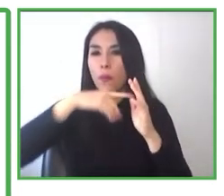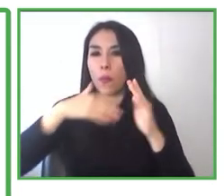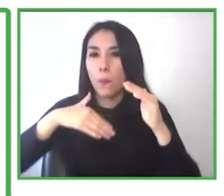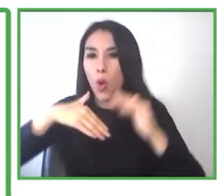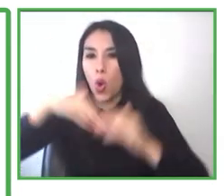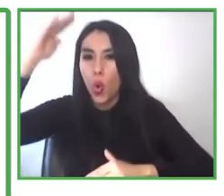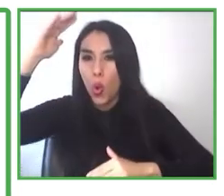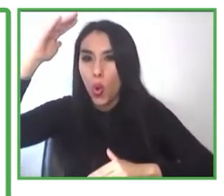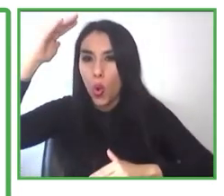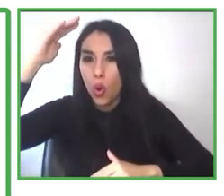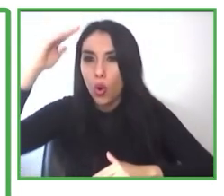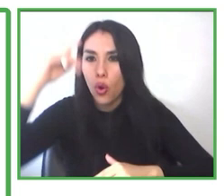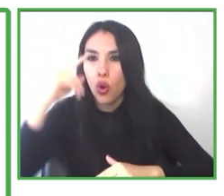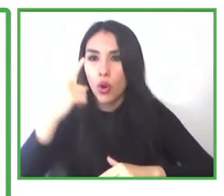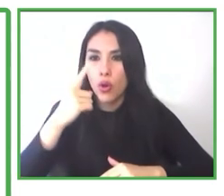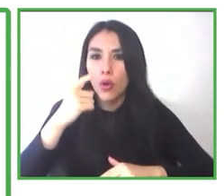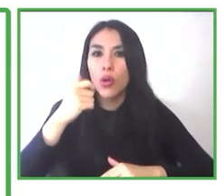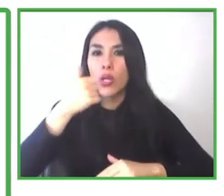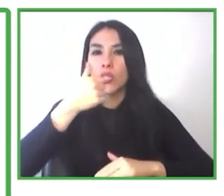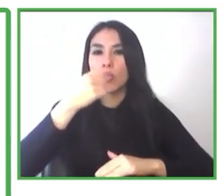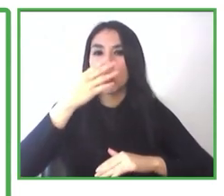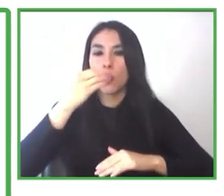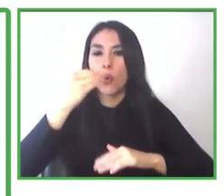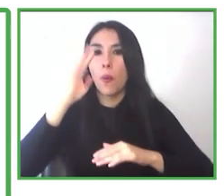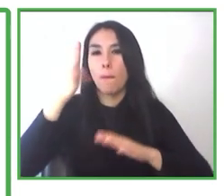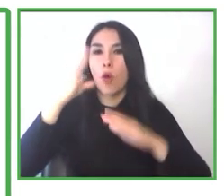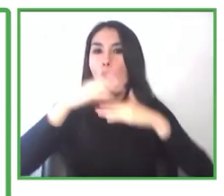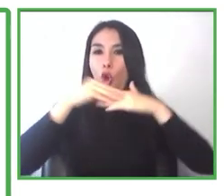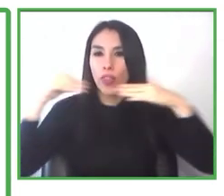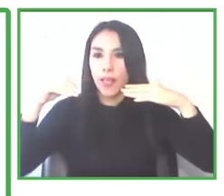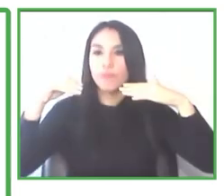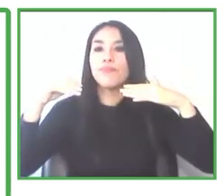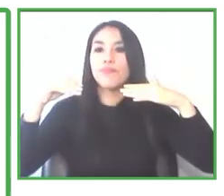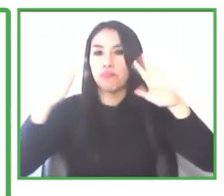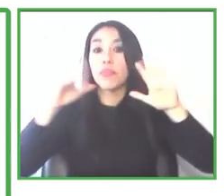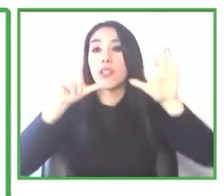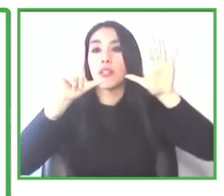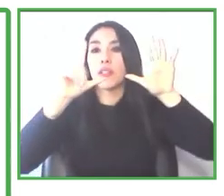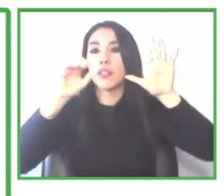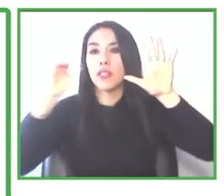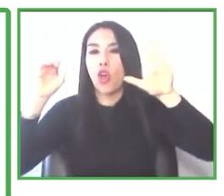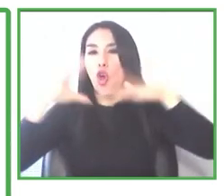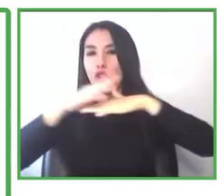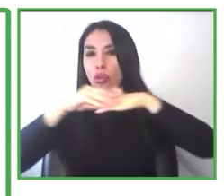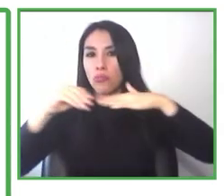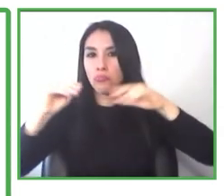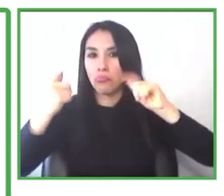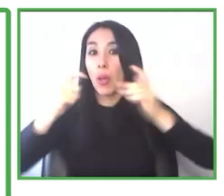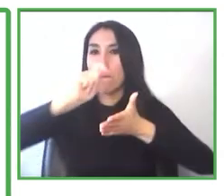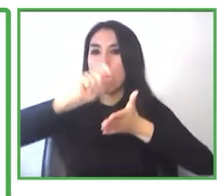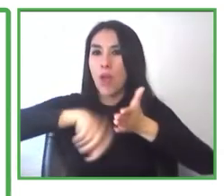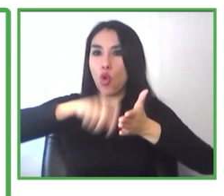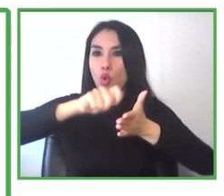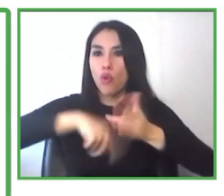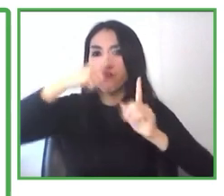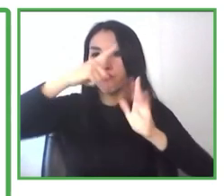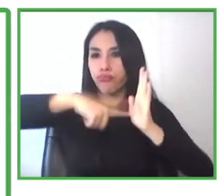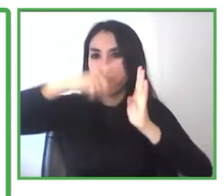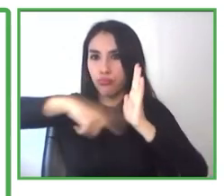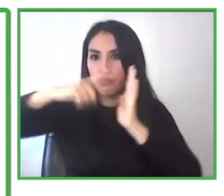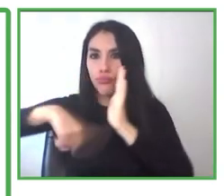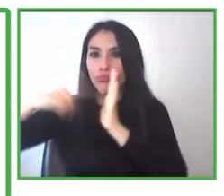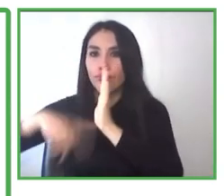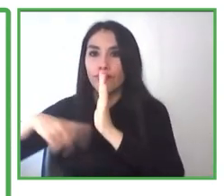mensual en Chile, que son 420 dólares. Ahora le doy el pase a Solange Montaldo para que continúe con lo que resta de la